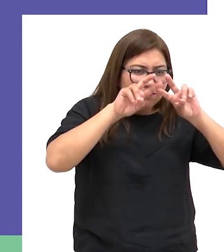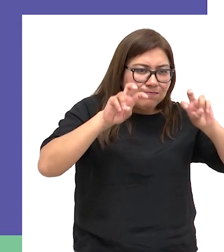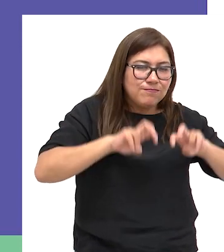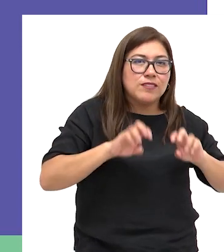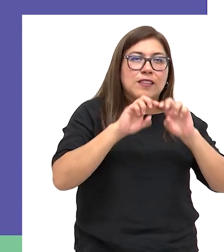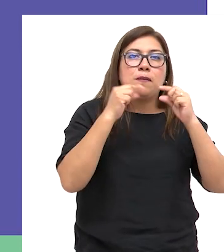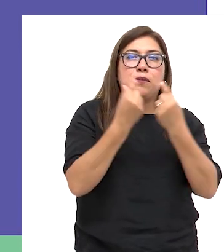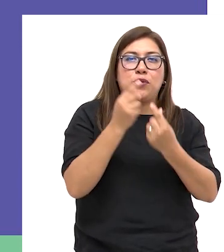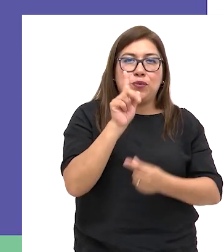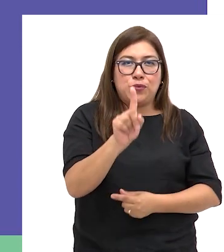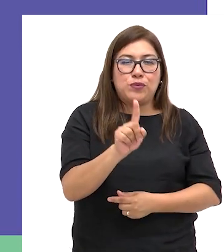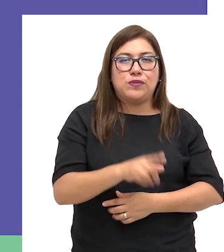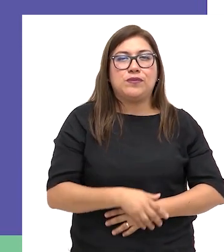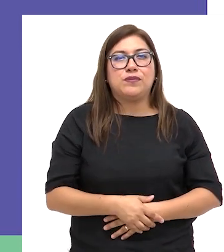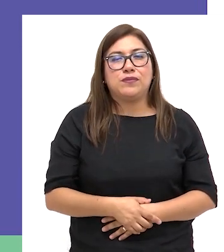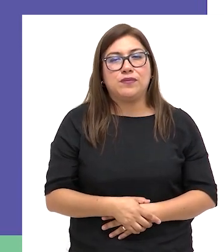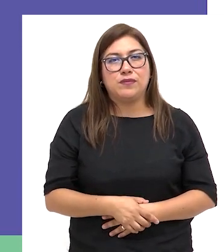evaluación del módulo 1.